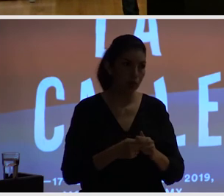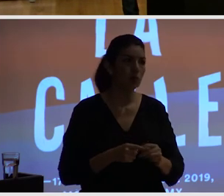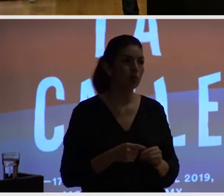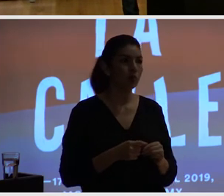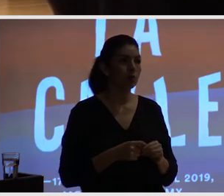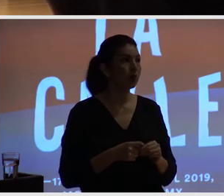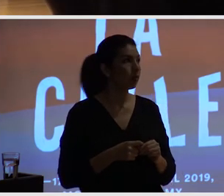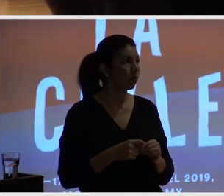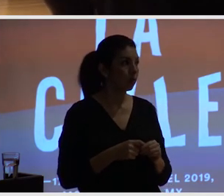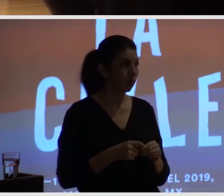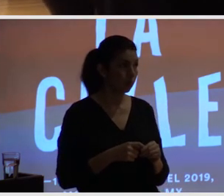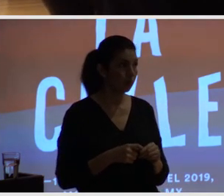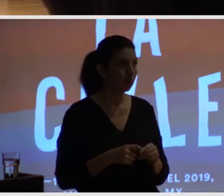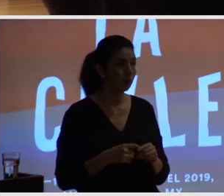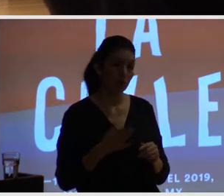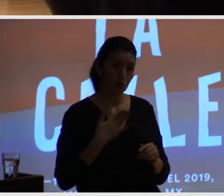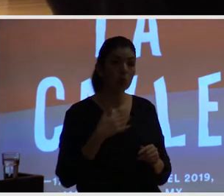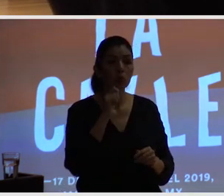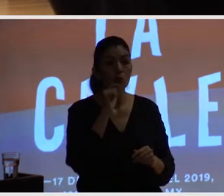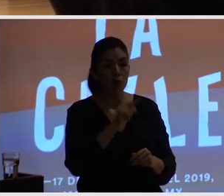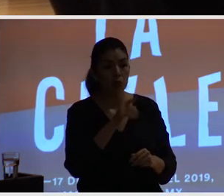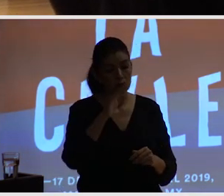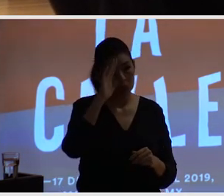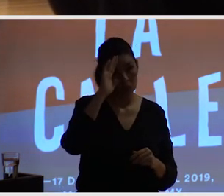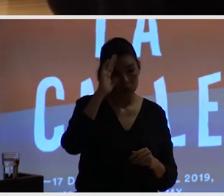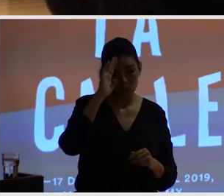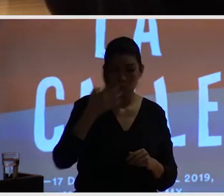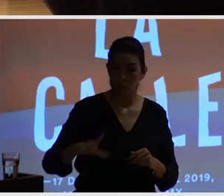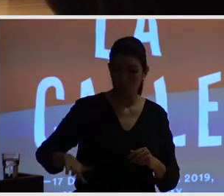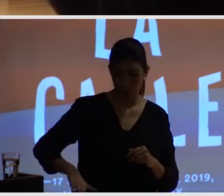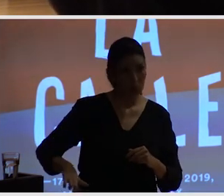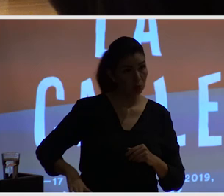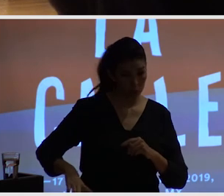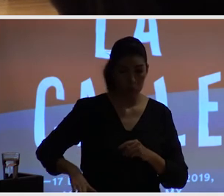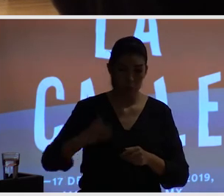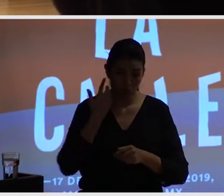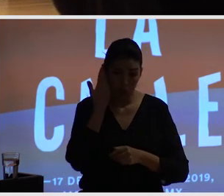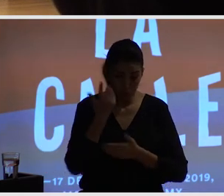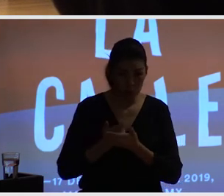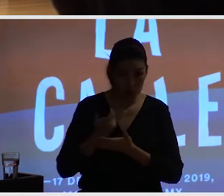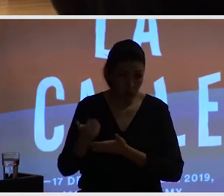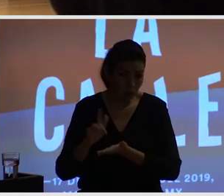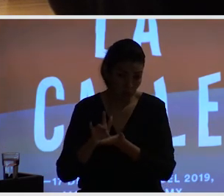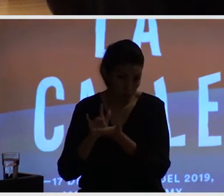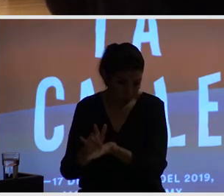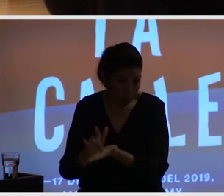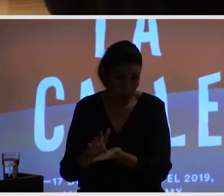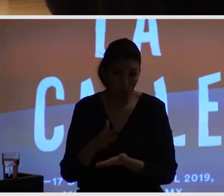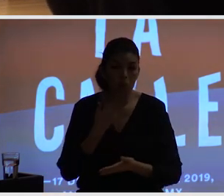cierta intención a nivel muy general del sector público en seguir invirtiendo en el espacio